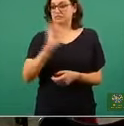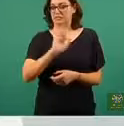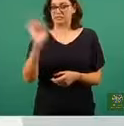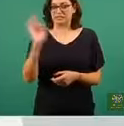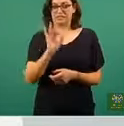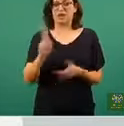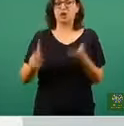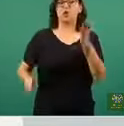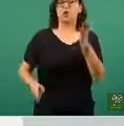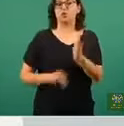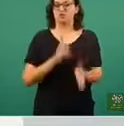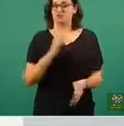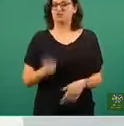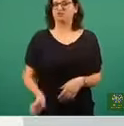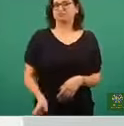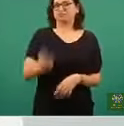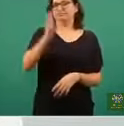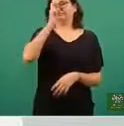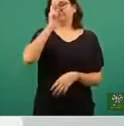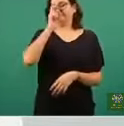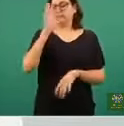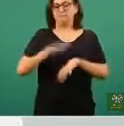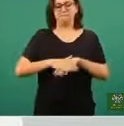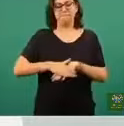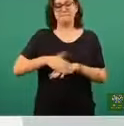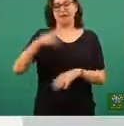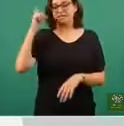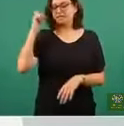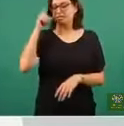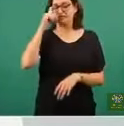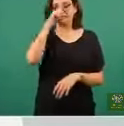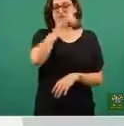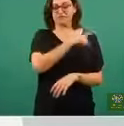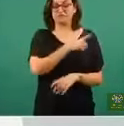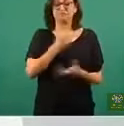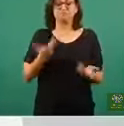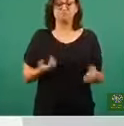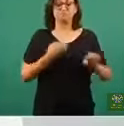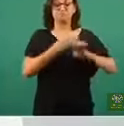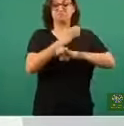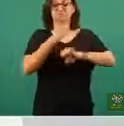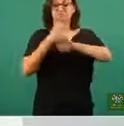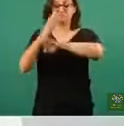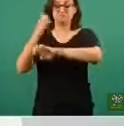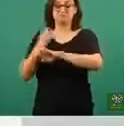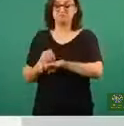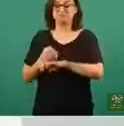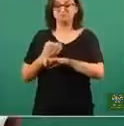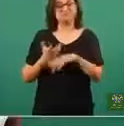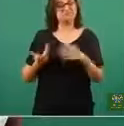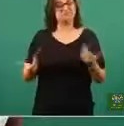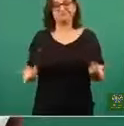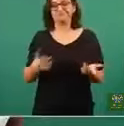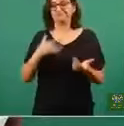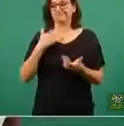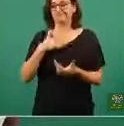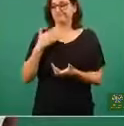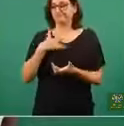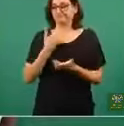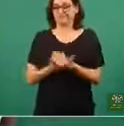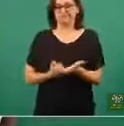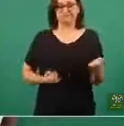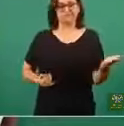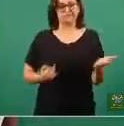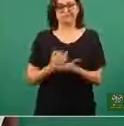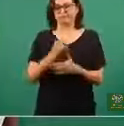más intensas. Y las entidades tendrían que operar acciones o intervenciones comunitarias todavía mucho